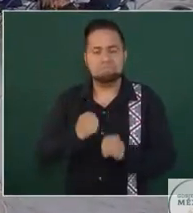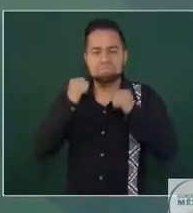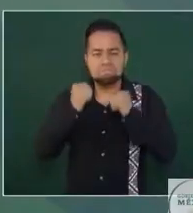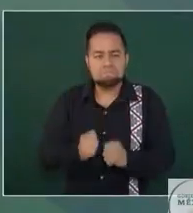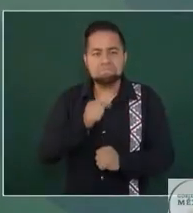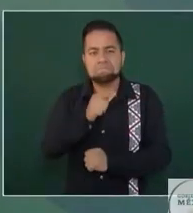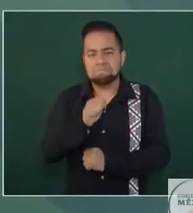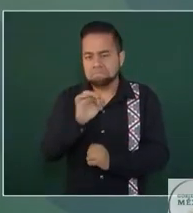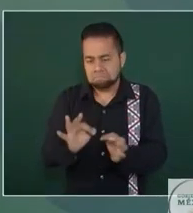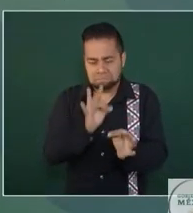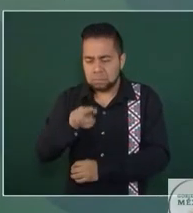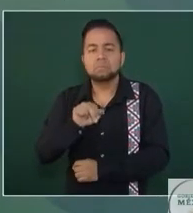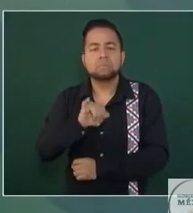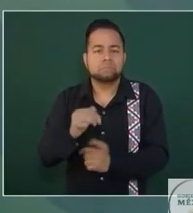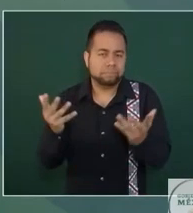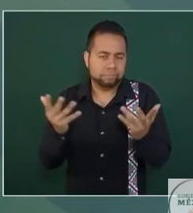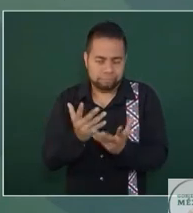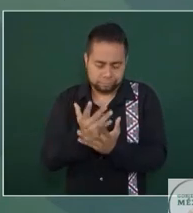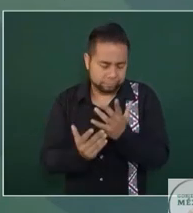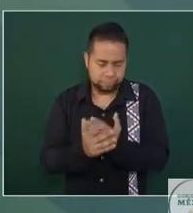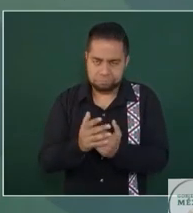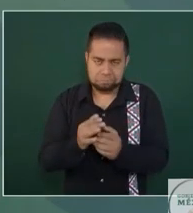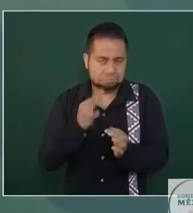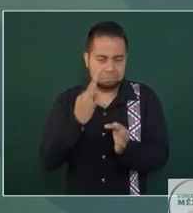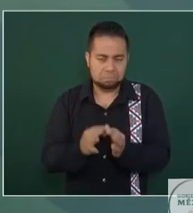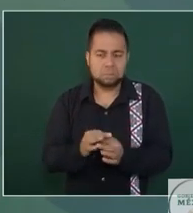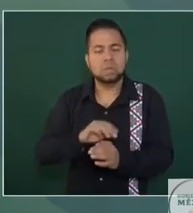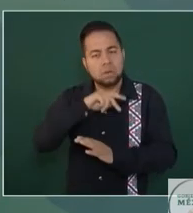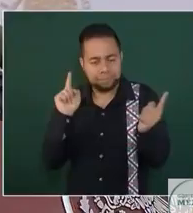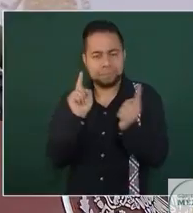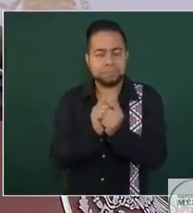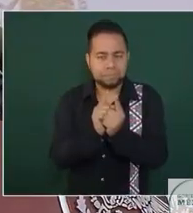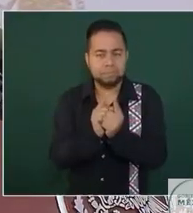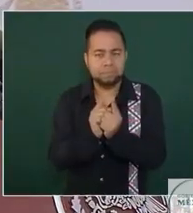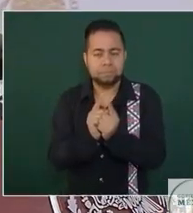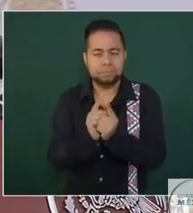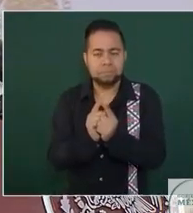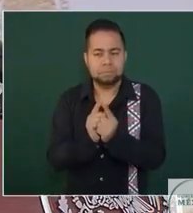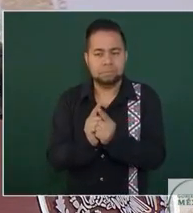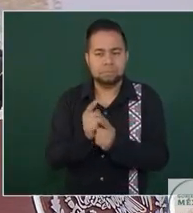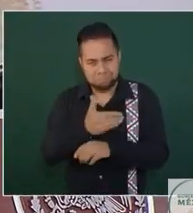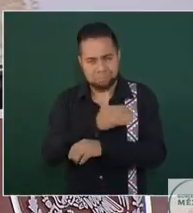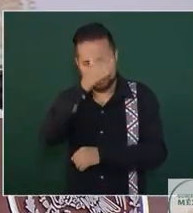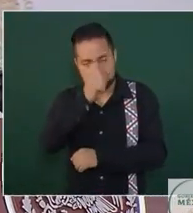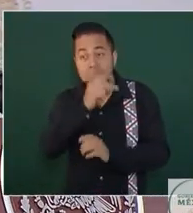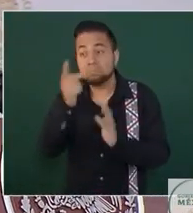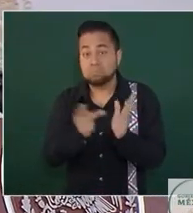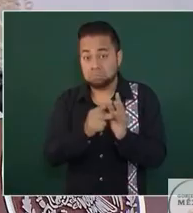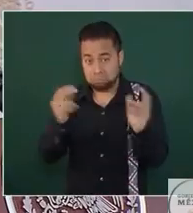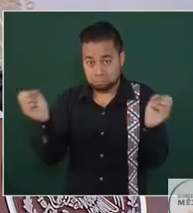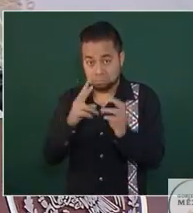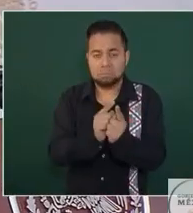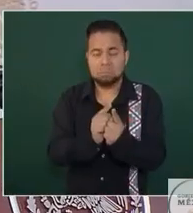el presidente Biden. Nos vamos a volver a reunir, se acordó eso, y